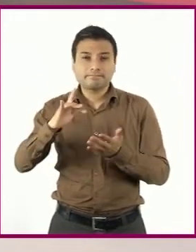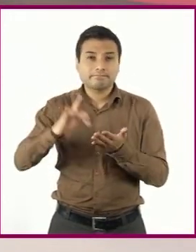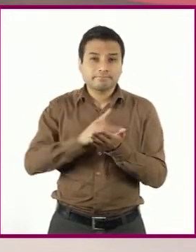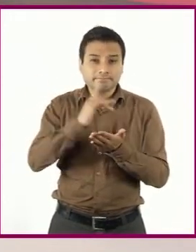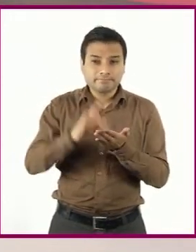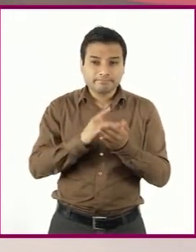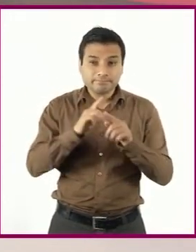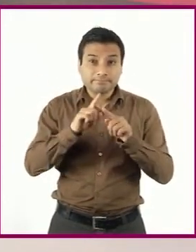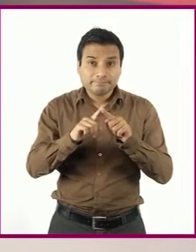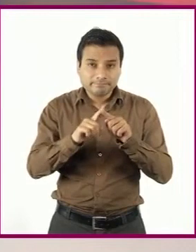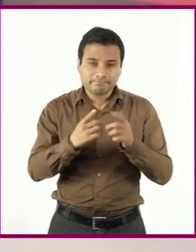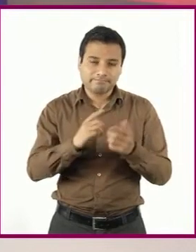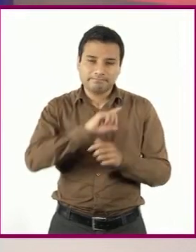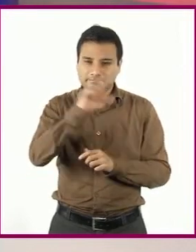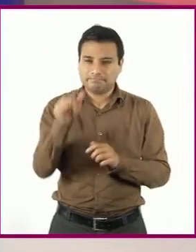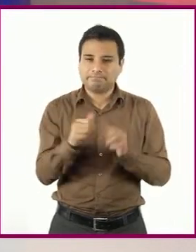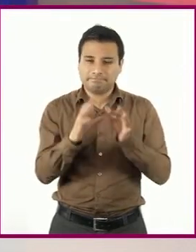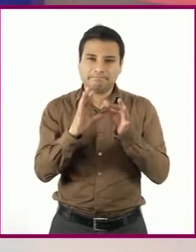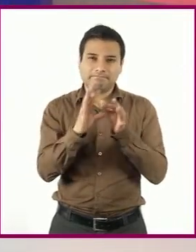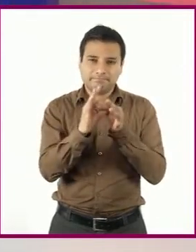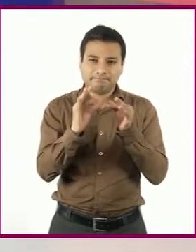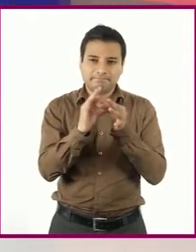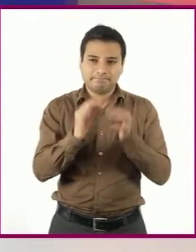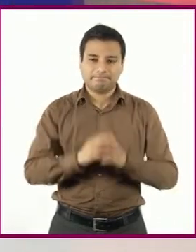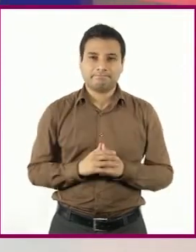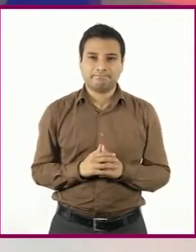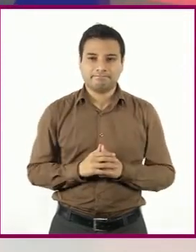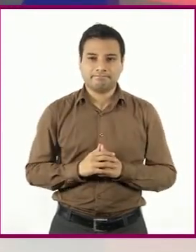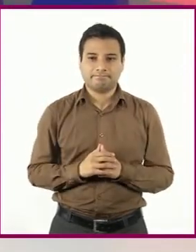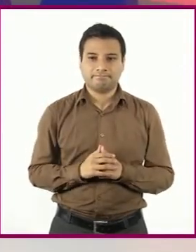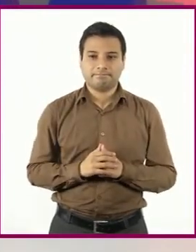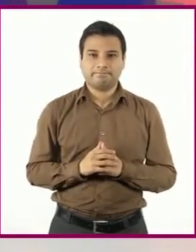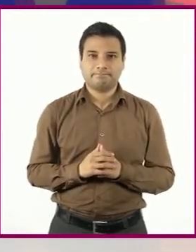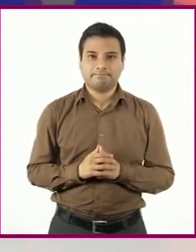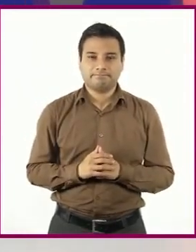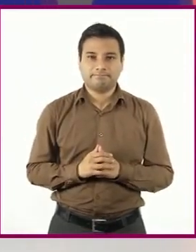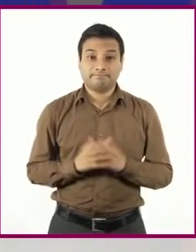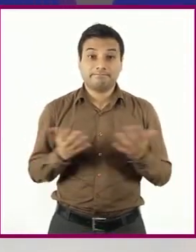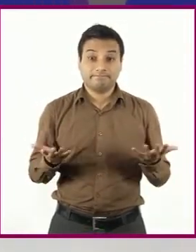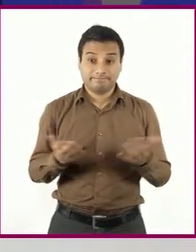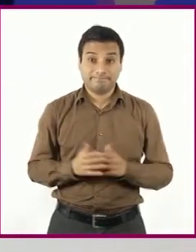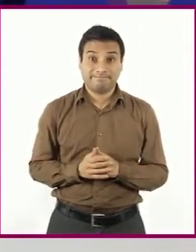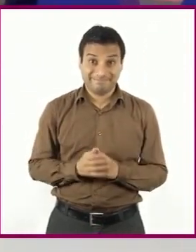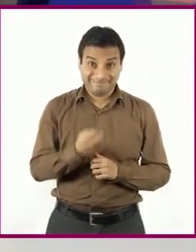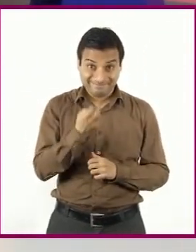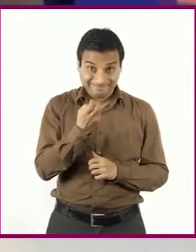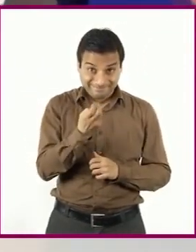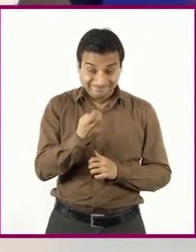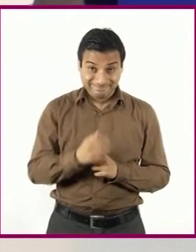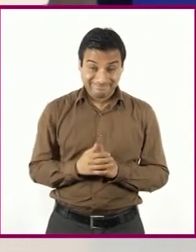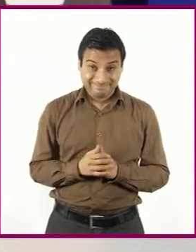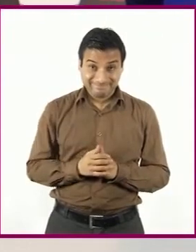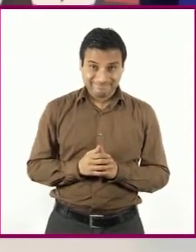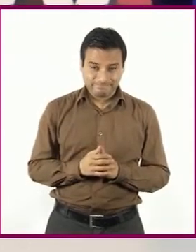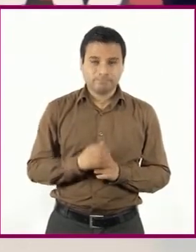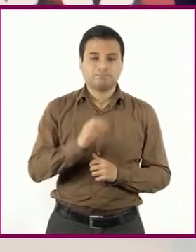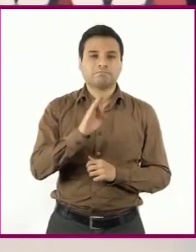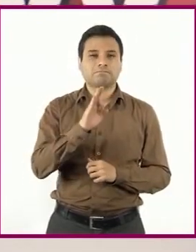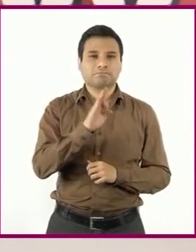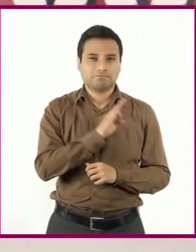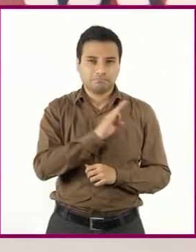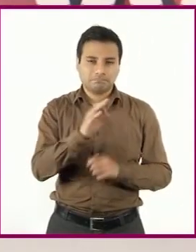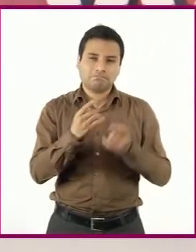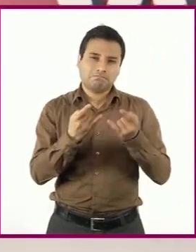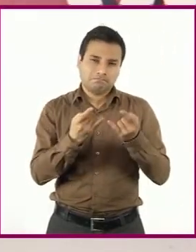influido en mi vida. Así es. A partir de esta narración puedes contar hechos